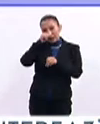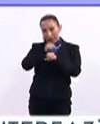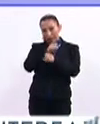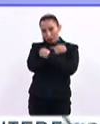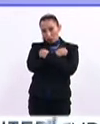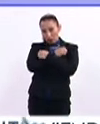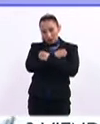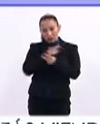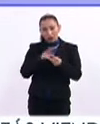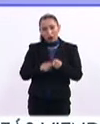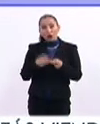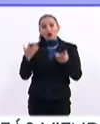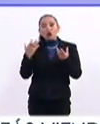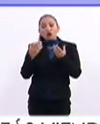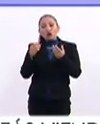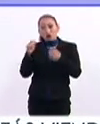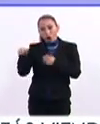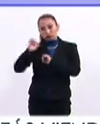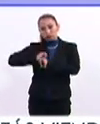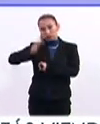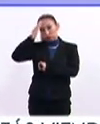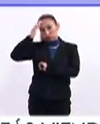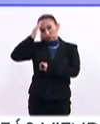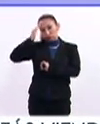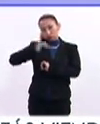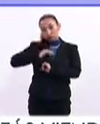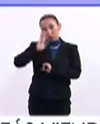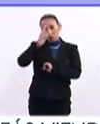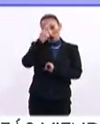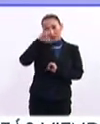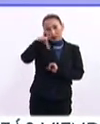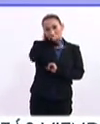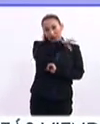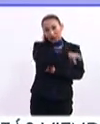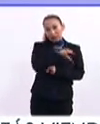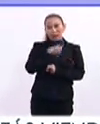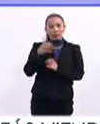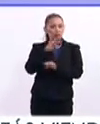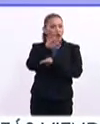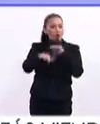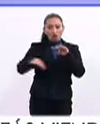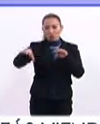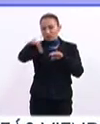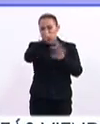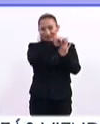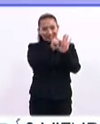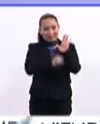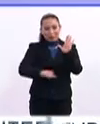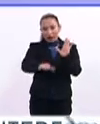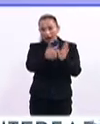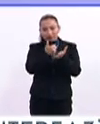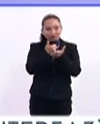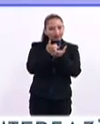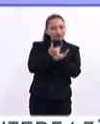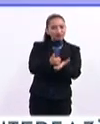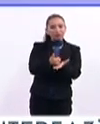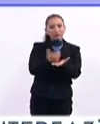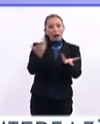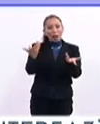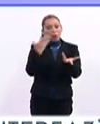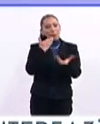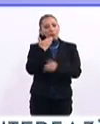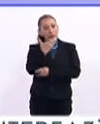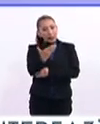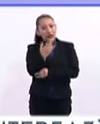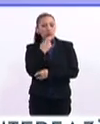Educación Pública, junto con los rectores y por supuesto la Secretaría de Hacienda. fin, todo este sistema que permite el